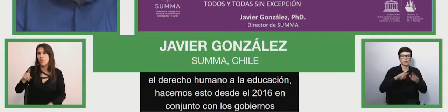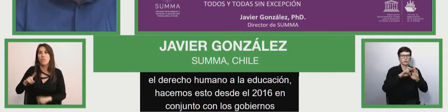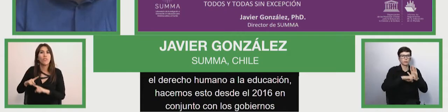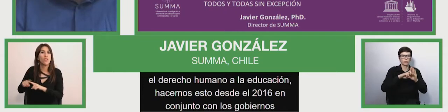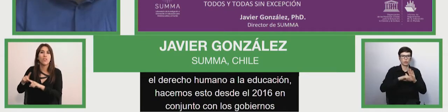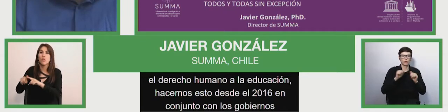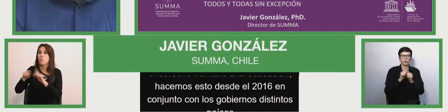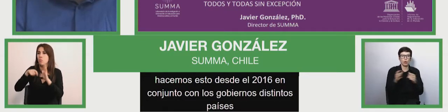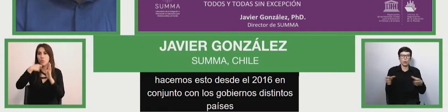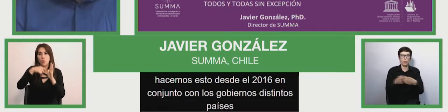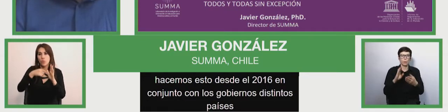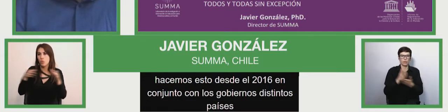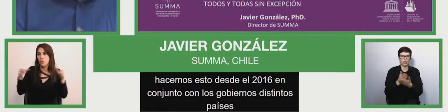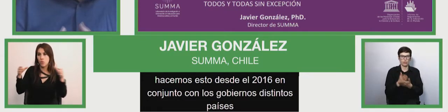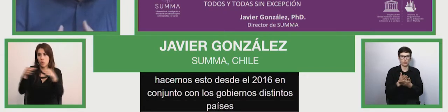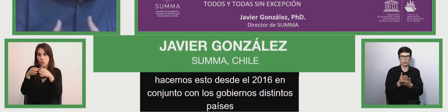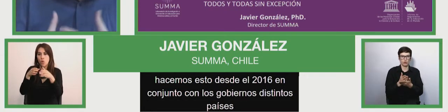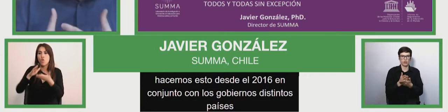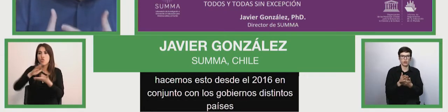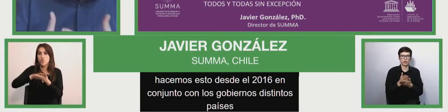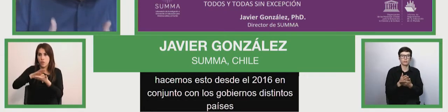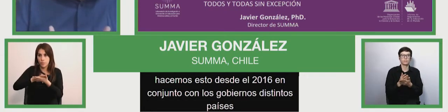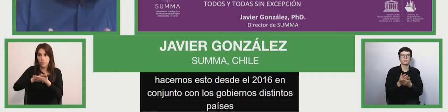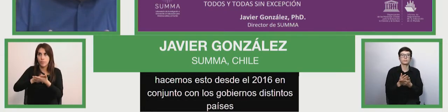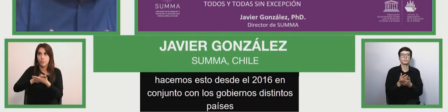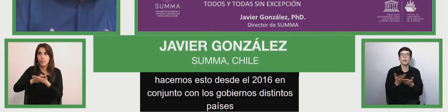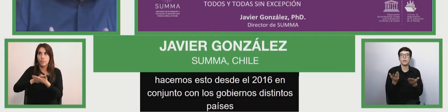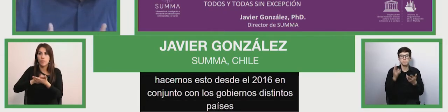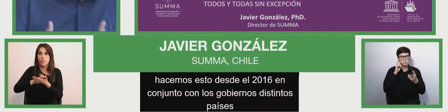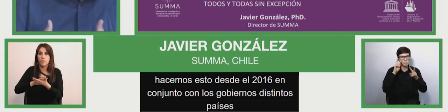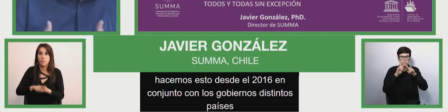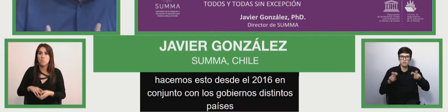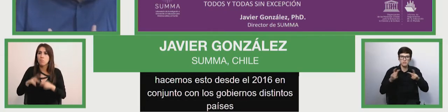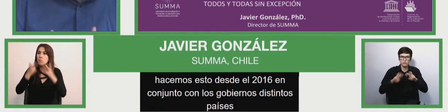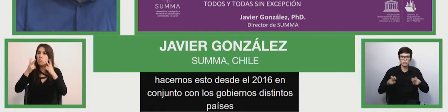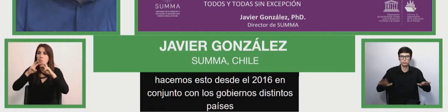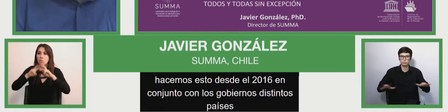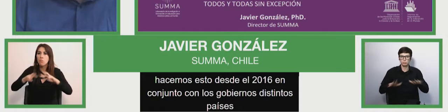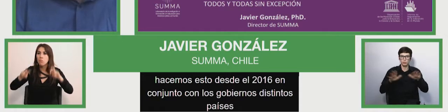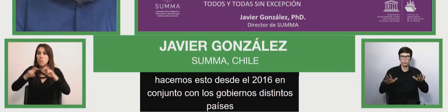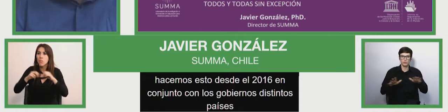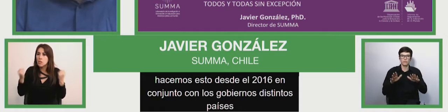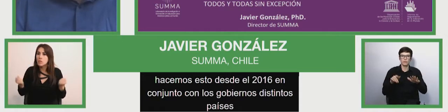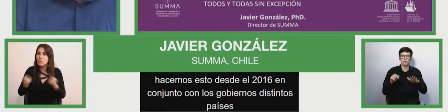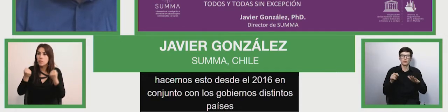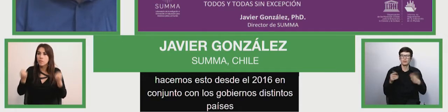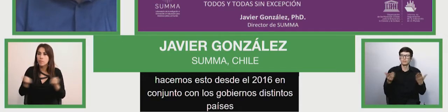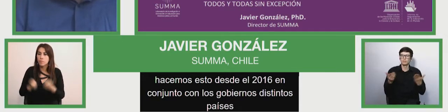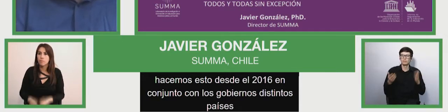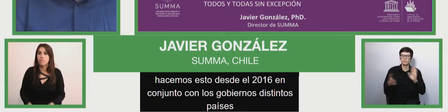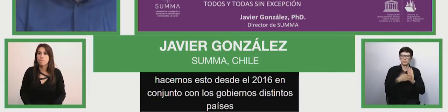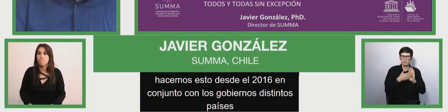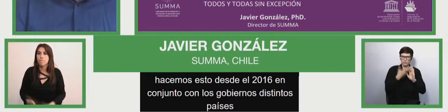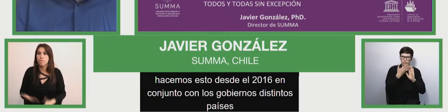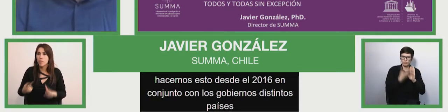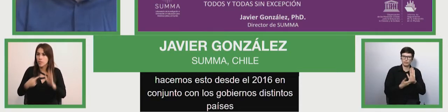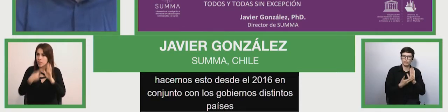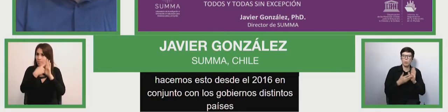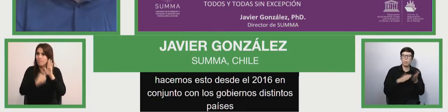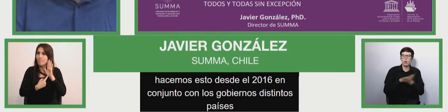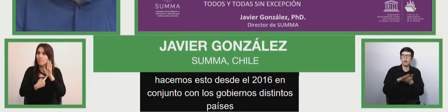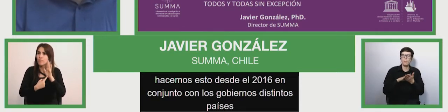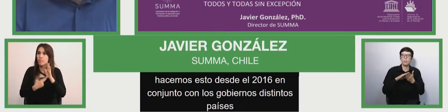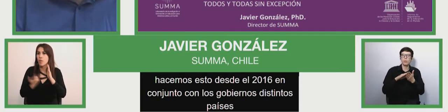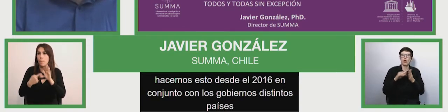las comunidades escolares y haciendo investigación, promoviendo la síntesis de evidencia, es decir, qué